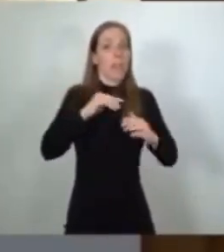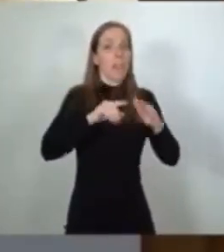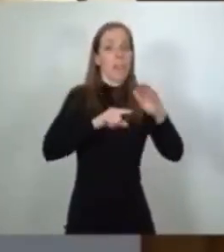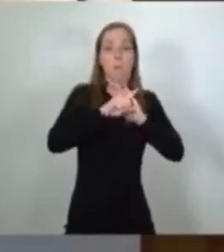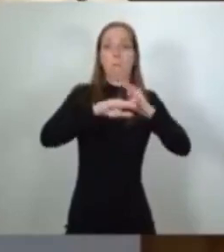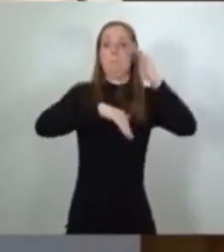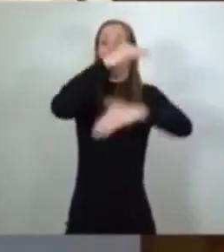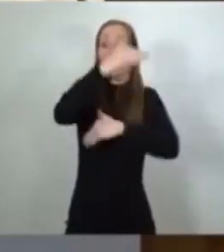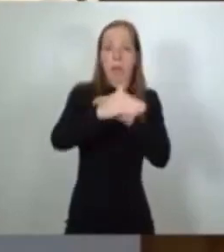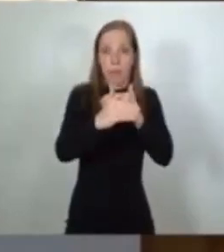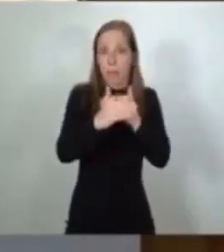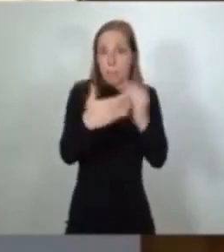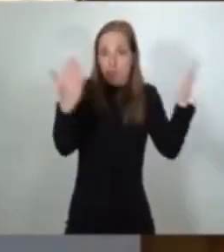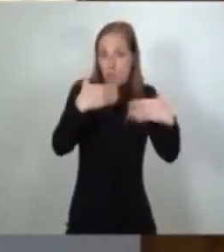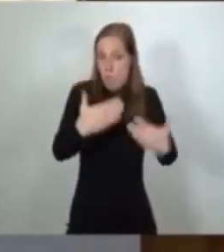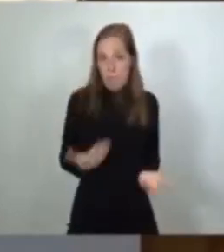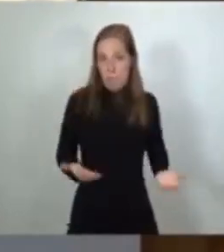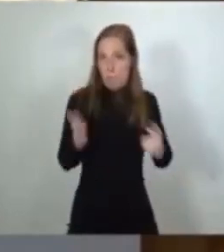y desarrollo.